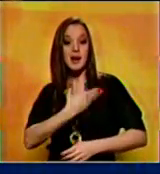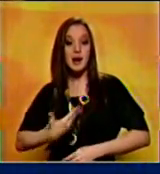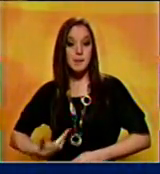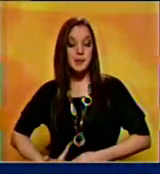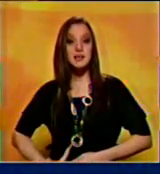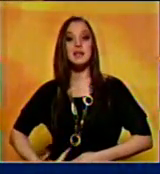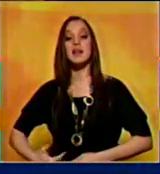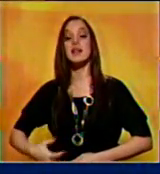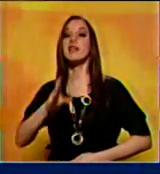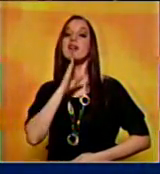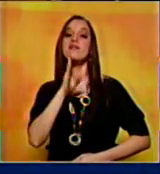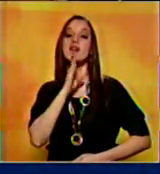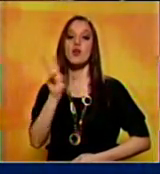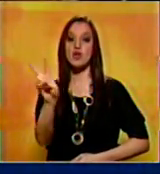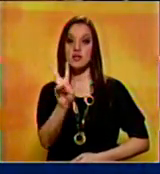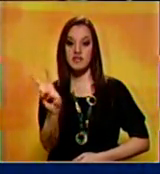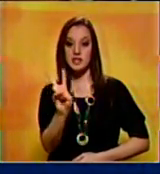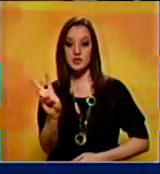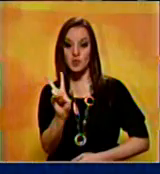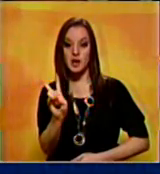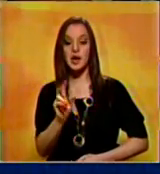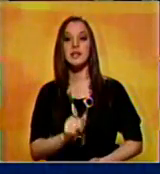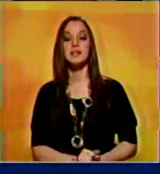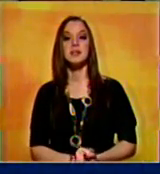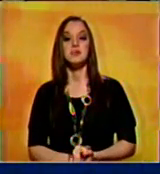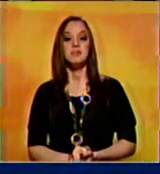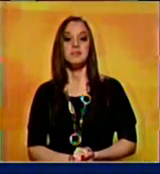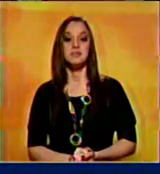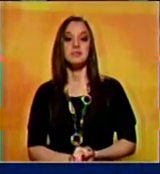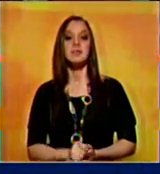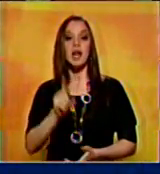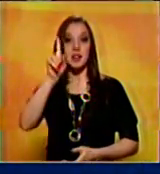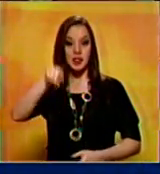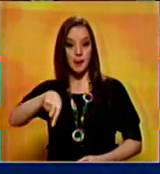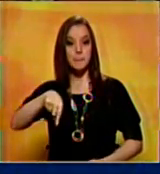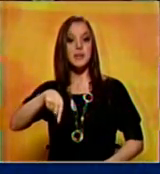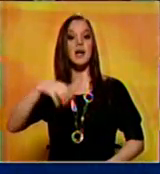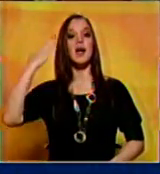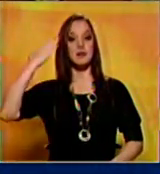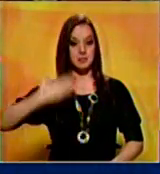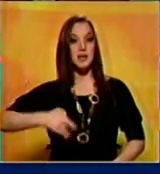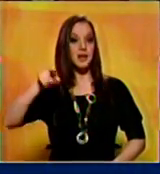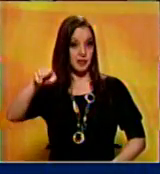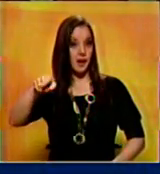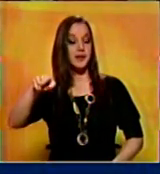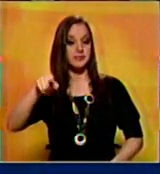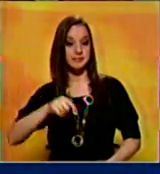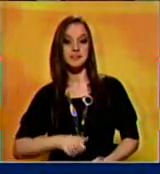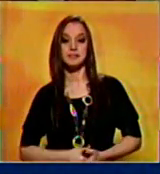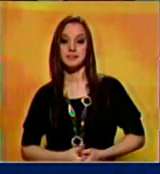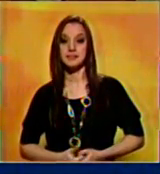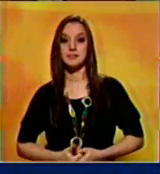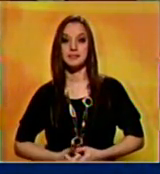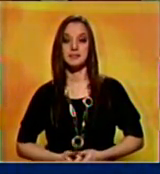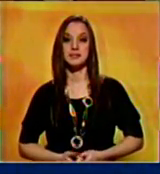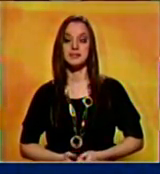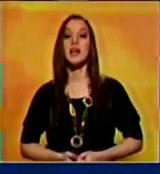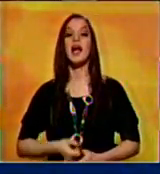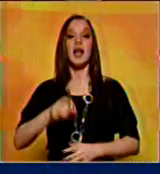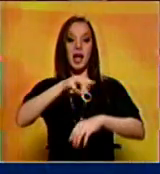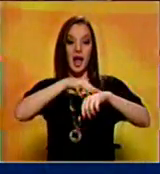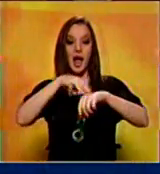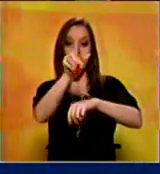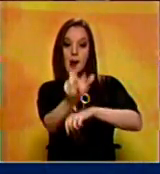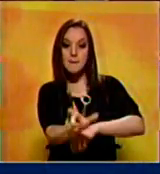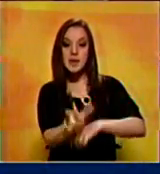más grande del país banco de Venezuela Marcos Torres también general ejército el ministro